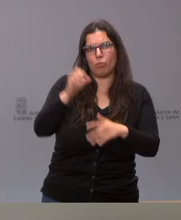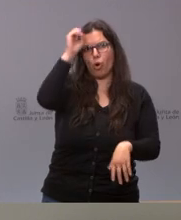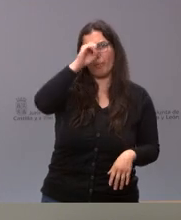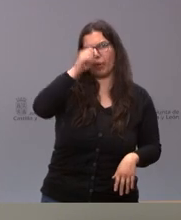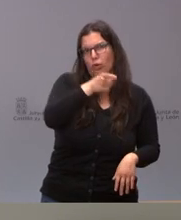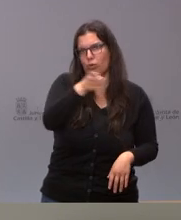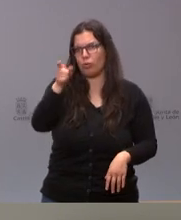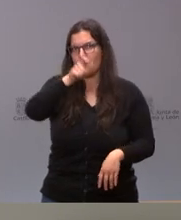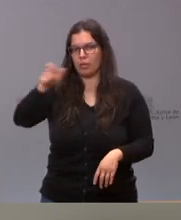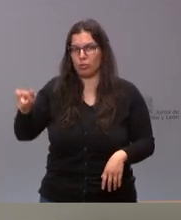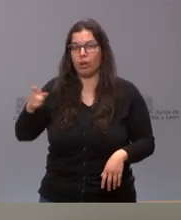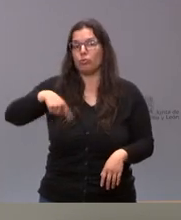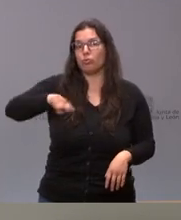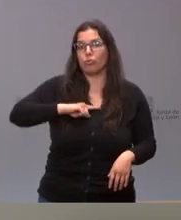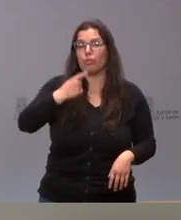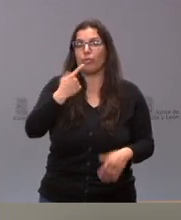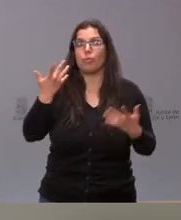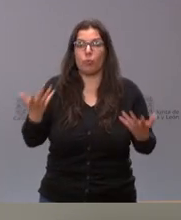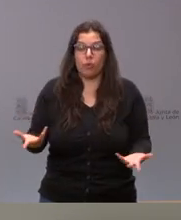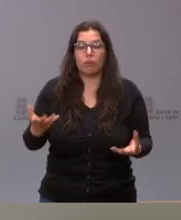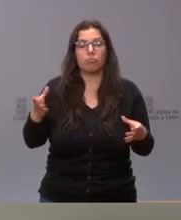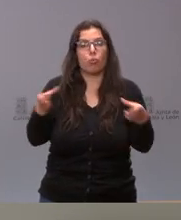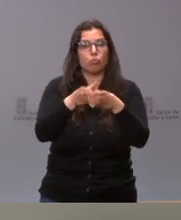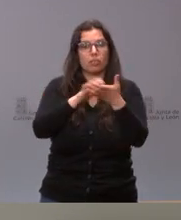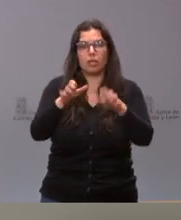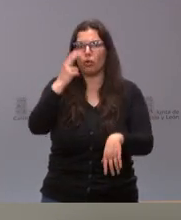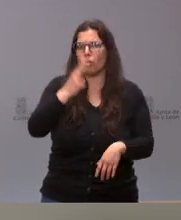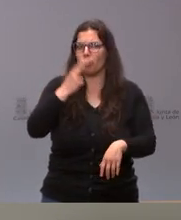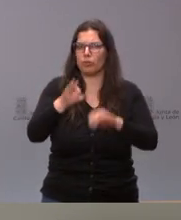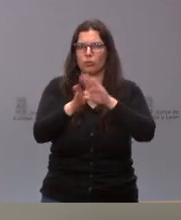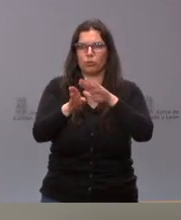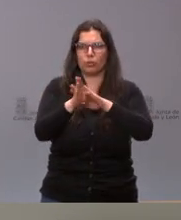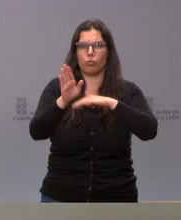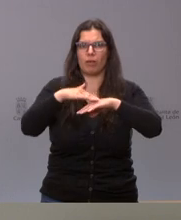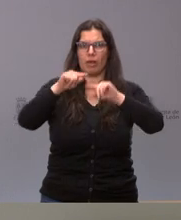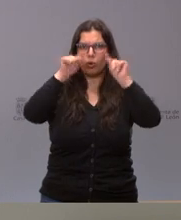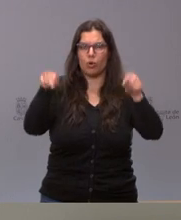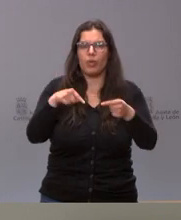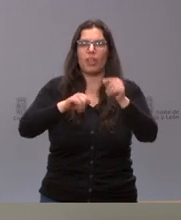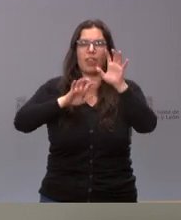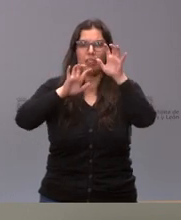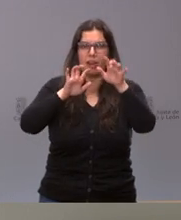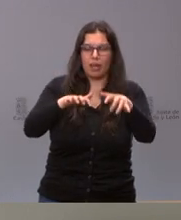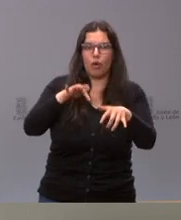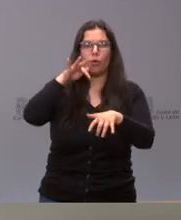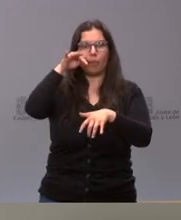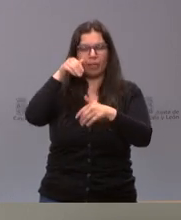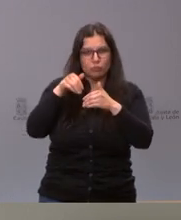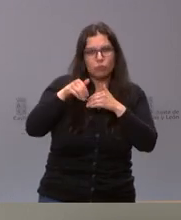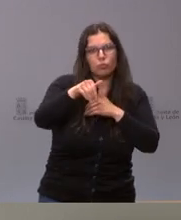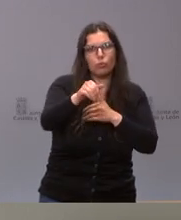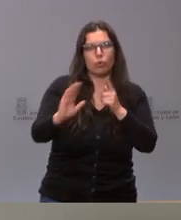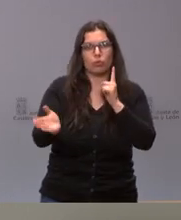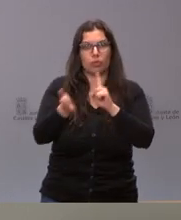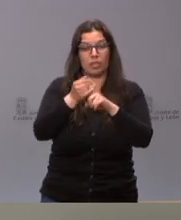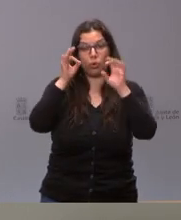es que la Junta de Castilla y León se va a seguir comprometiendo en las actuaciones de León y para el futuro de León precisamente fue León una de las provincias de la comunidad autónoma donde más